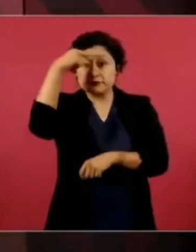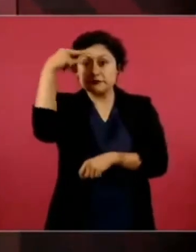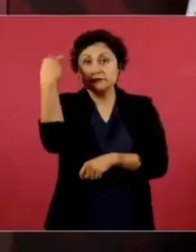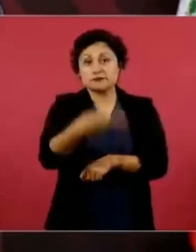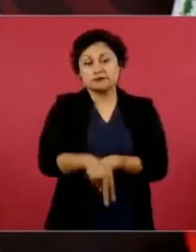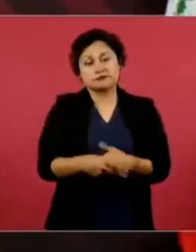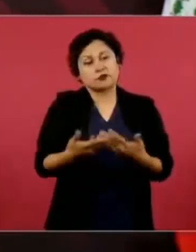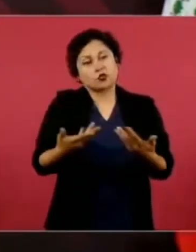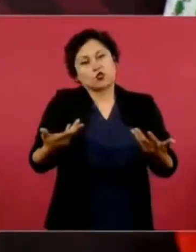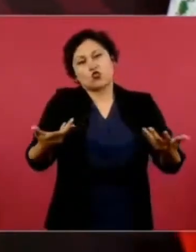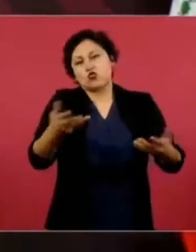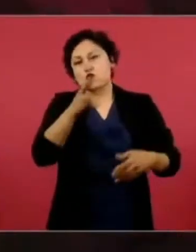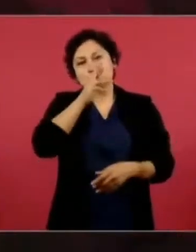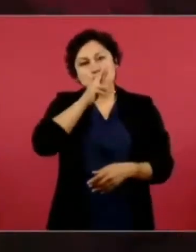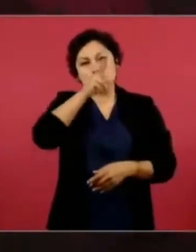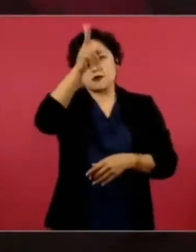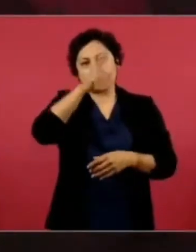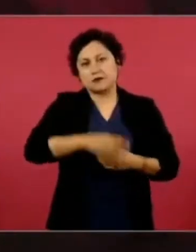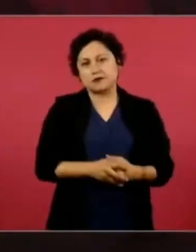como